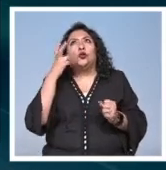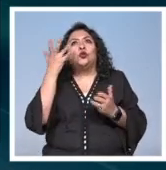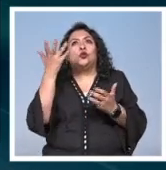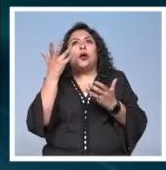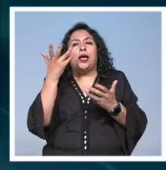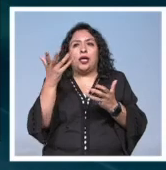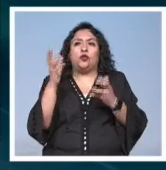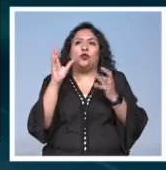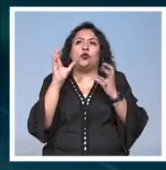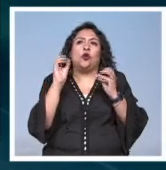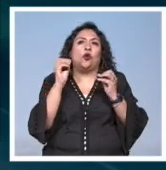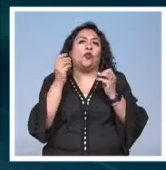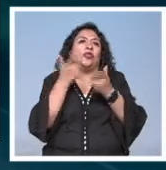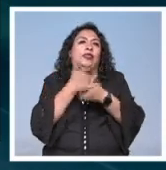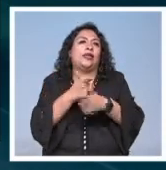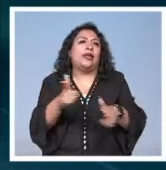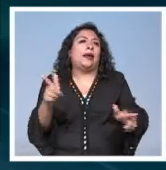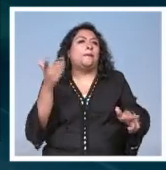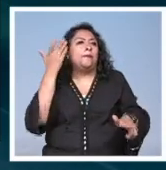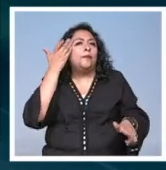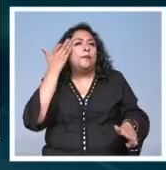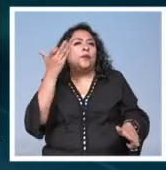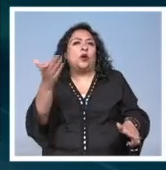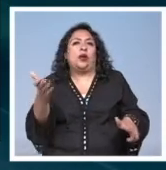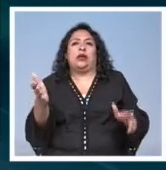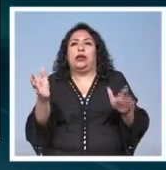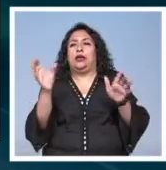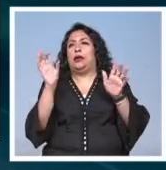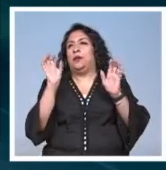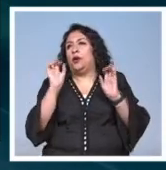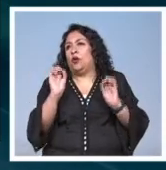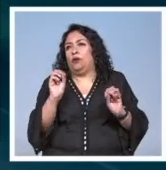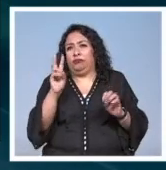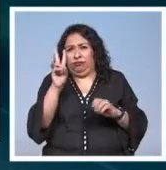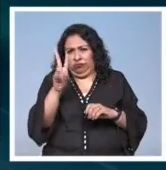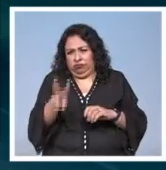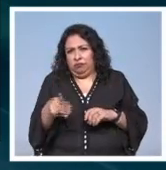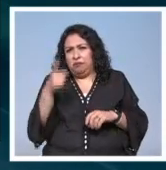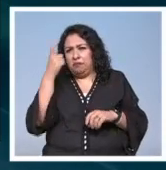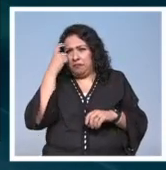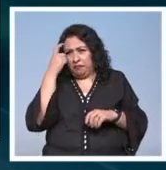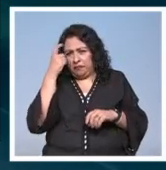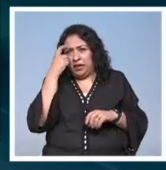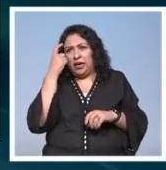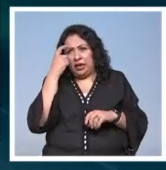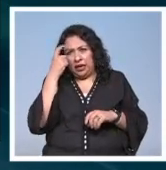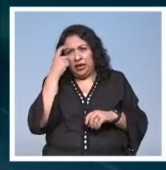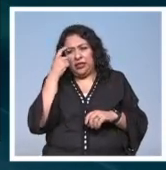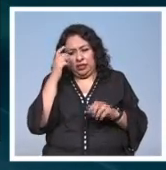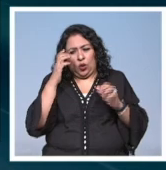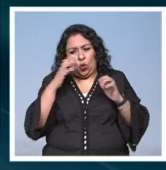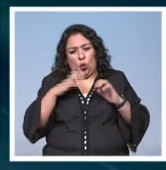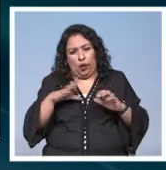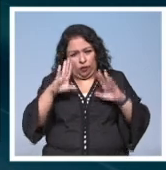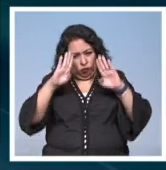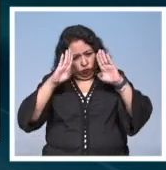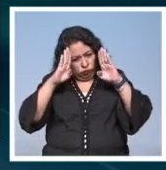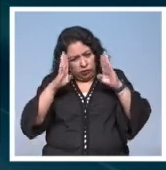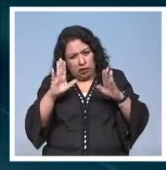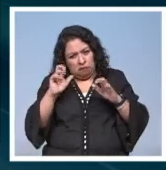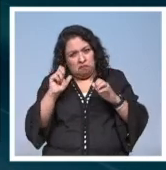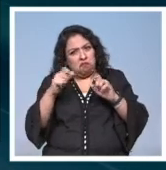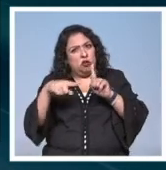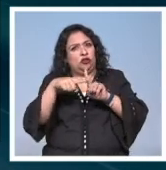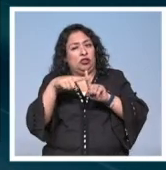o tiempo libre o algo en lo que realmente su mente y su cuerpo se va a ocupar en algo